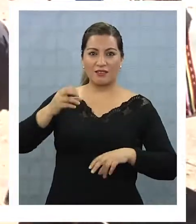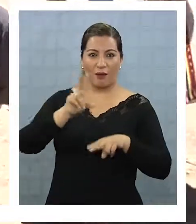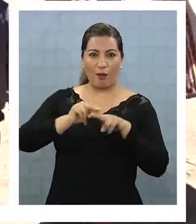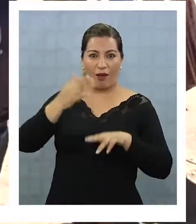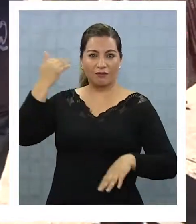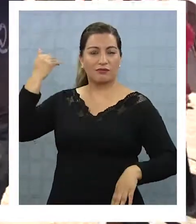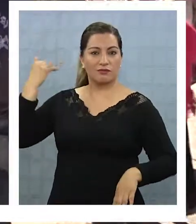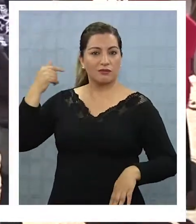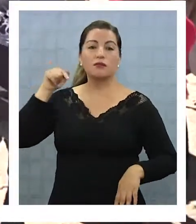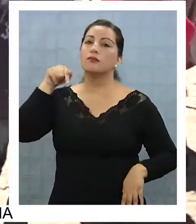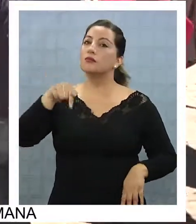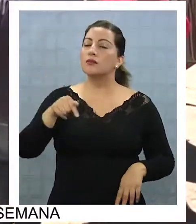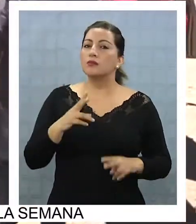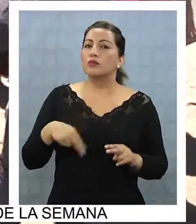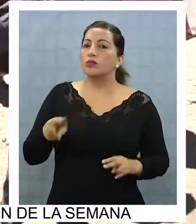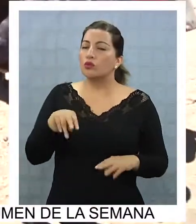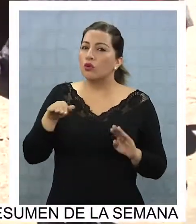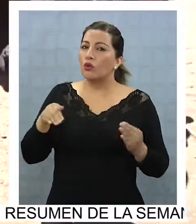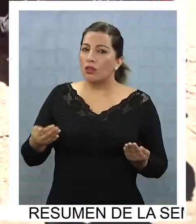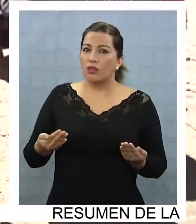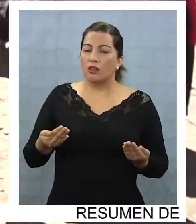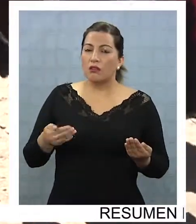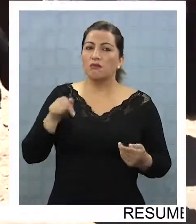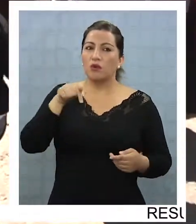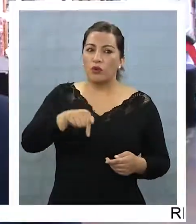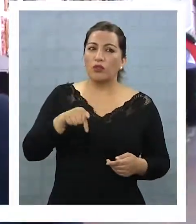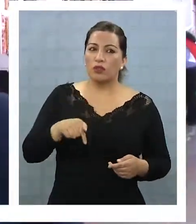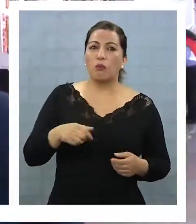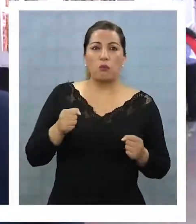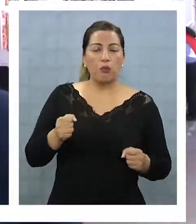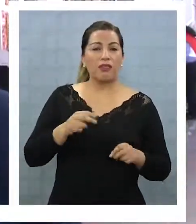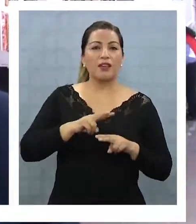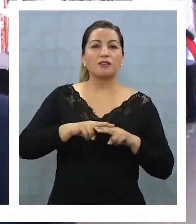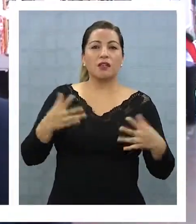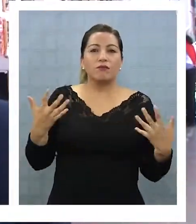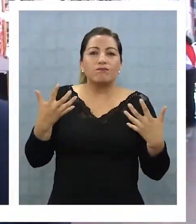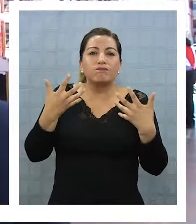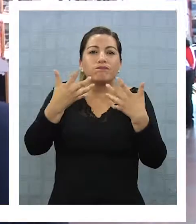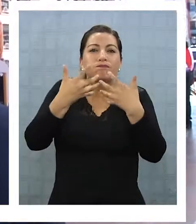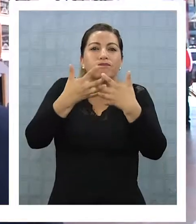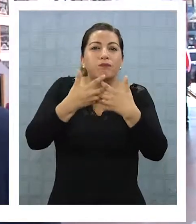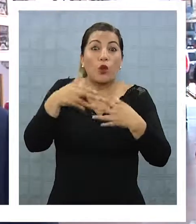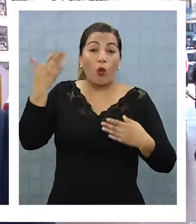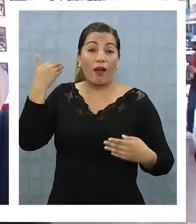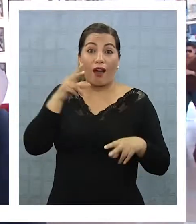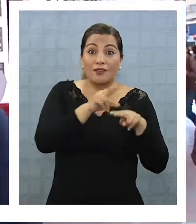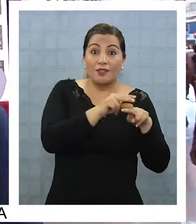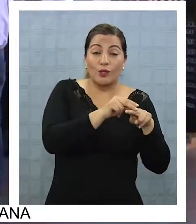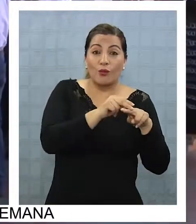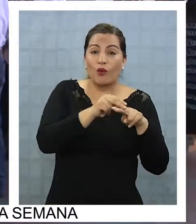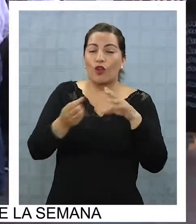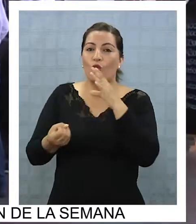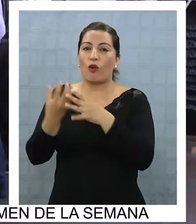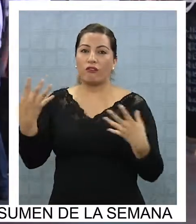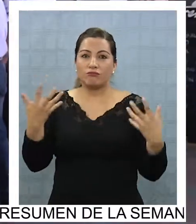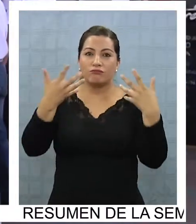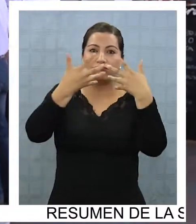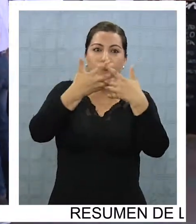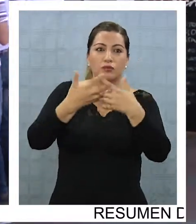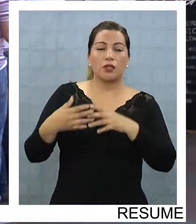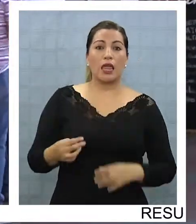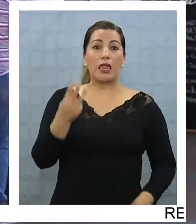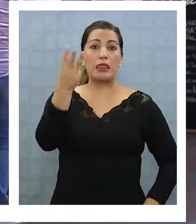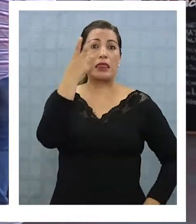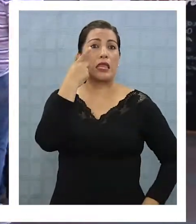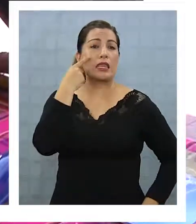milenaria y cómo hoy día se puede compatibilizar el conocimiento ancestral con el conocimiento moderno. Un interesante